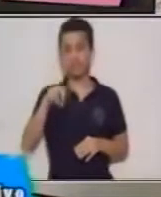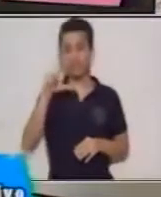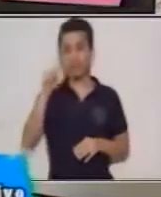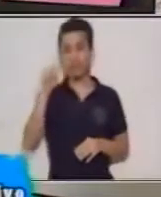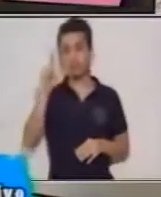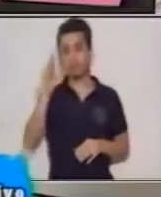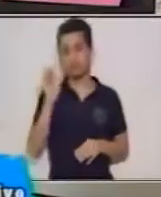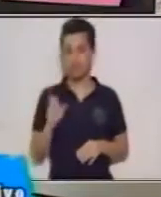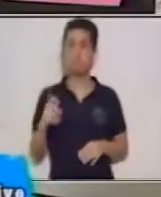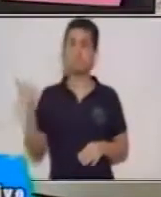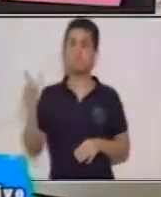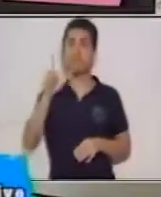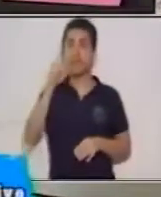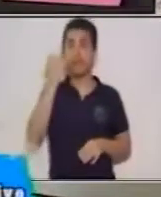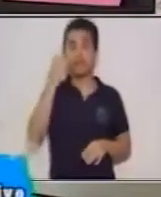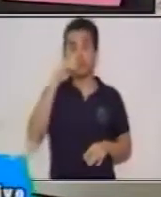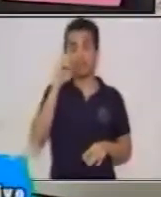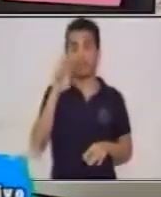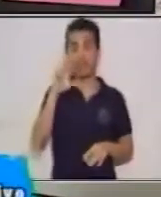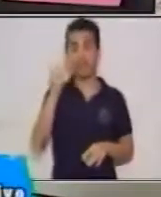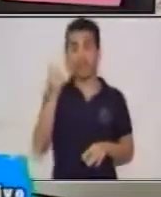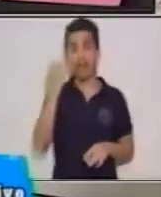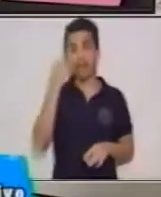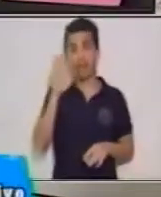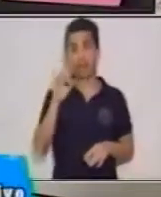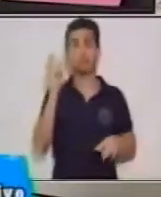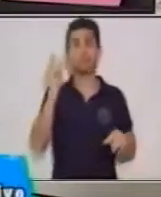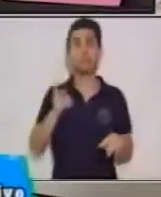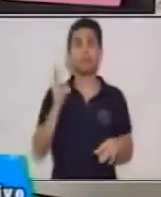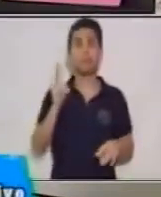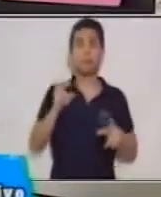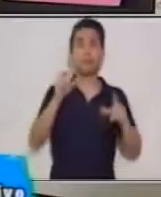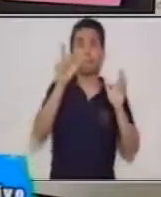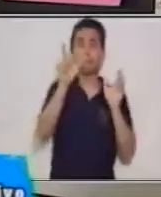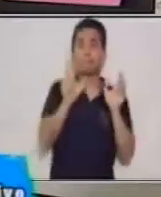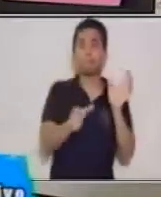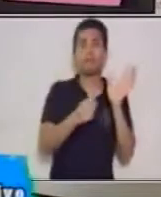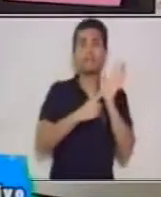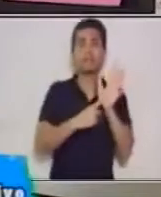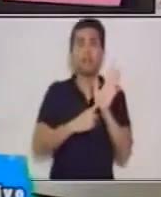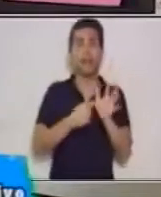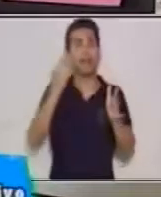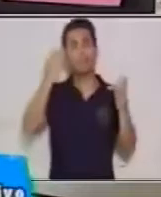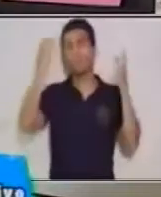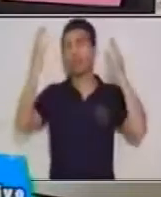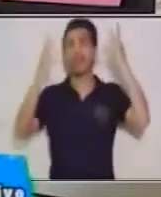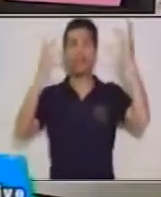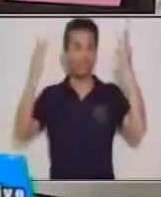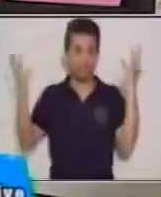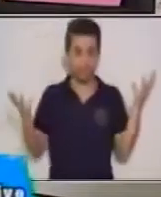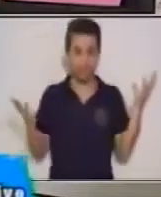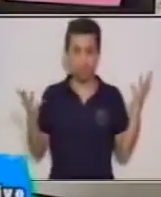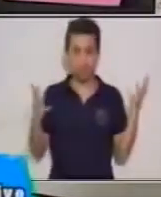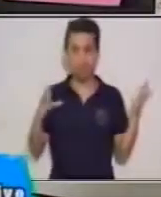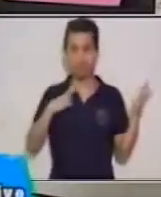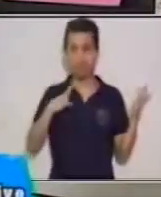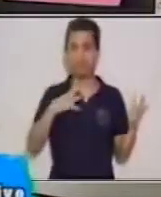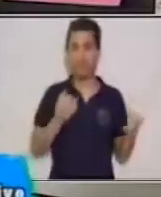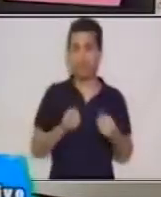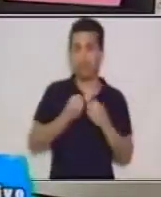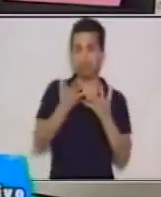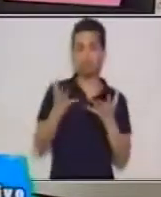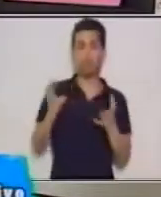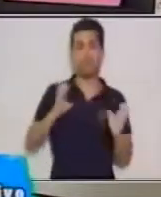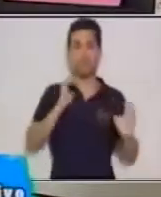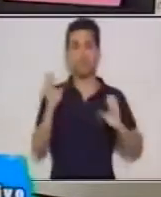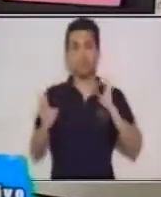expresar va a exteriorizar todo lo que siente sus emociones y sus sensaciones de acuerdo